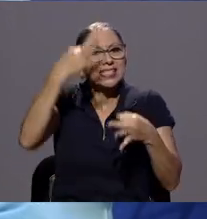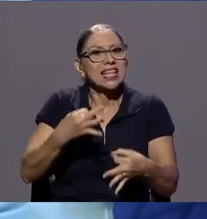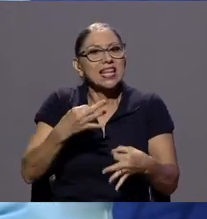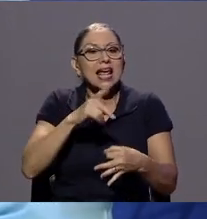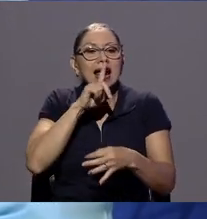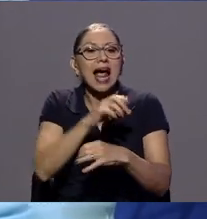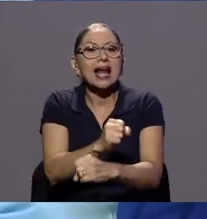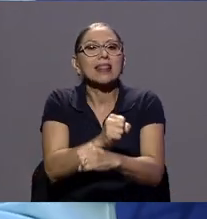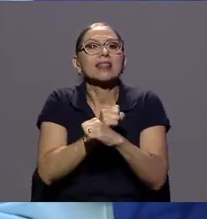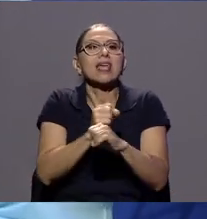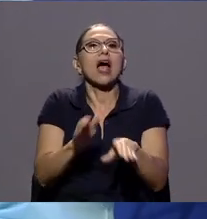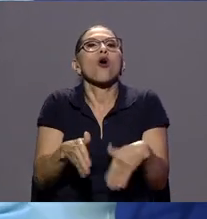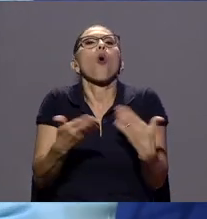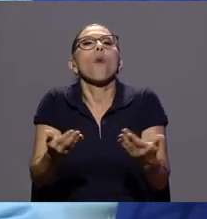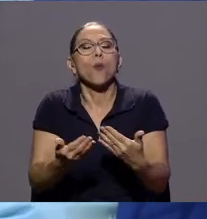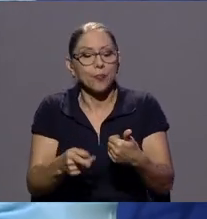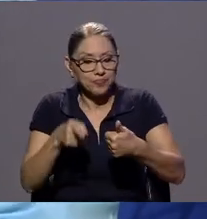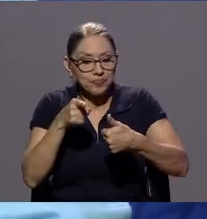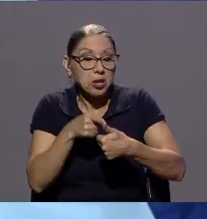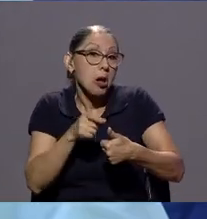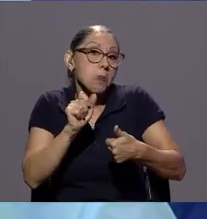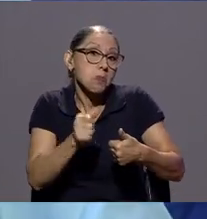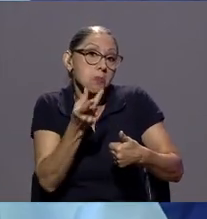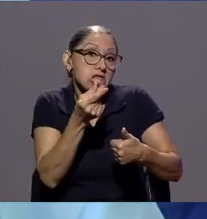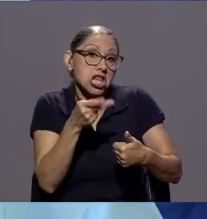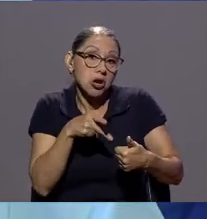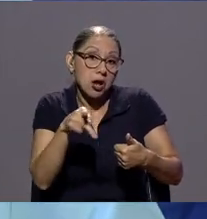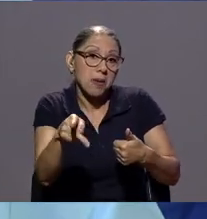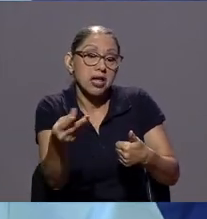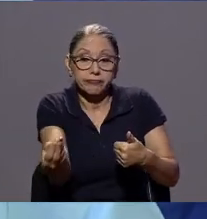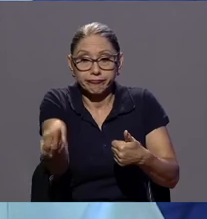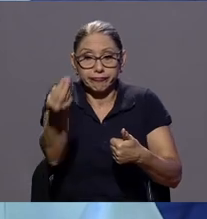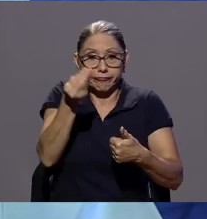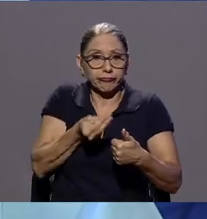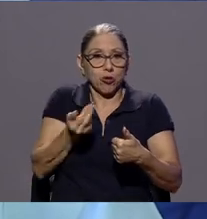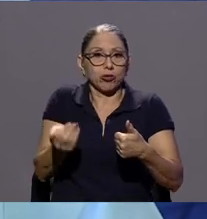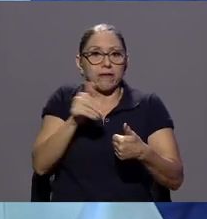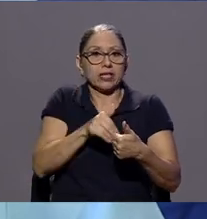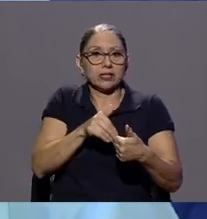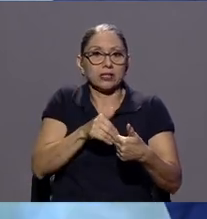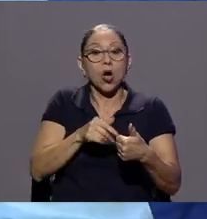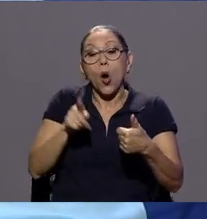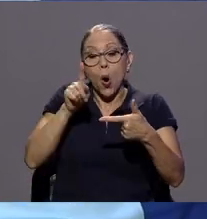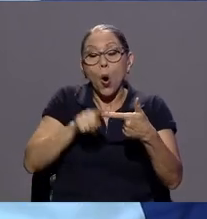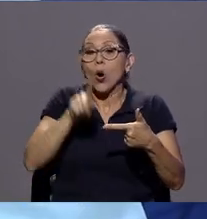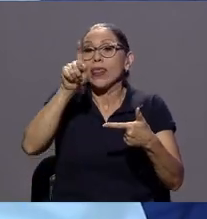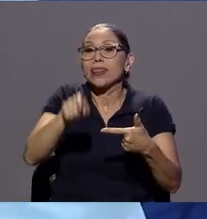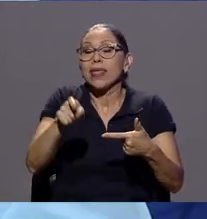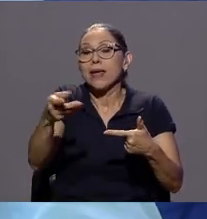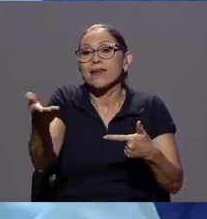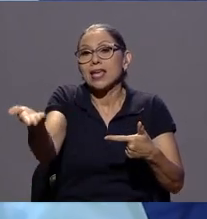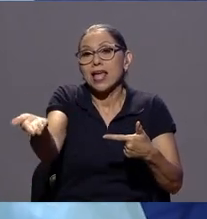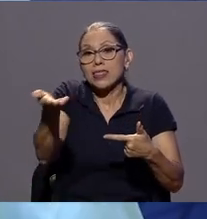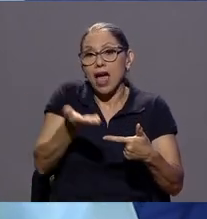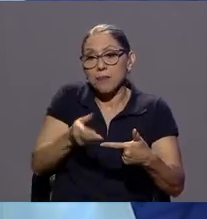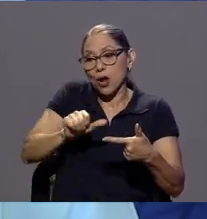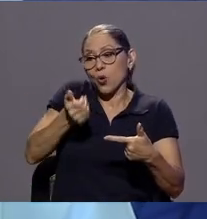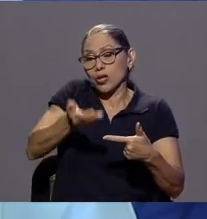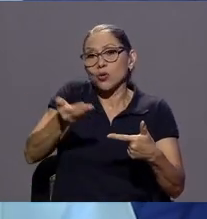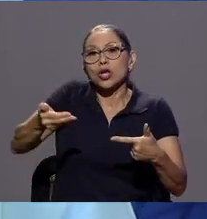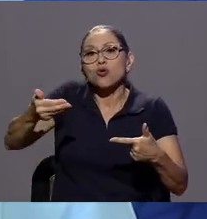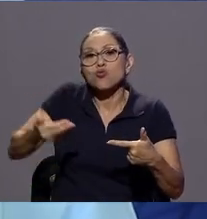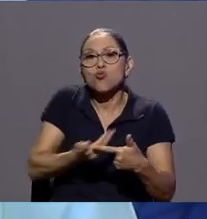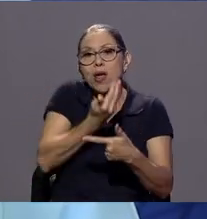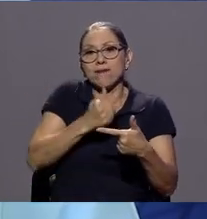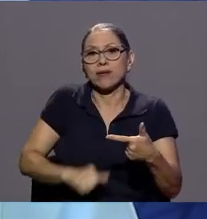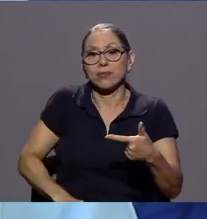devolución del dinero puede ser la entrega de otro artículo similar nuevo o bien la reparación yo como consumidor soy